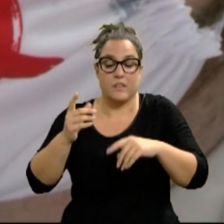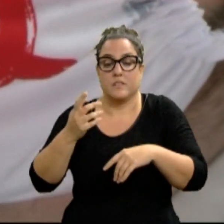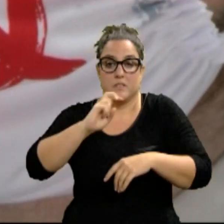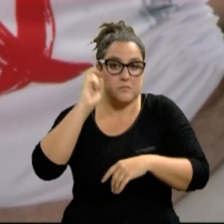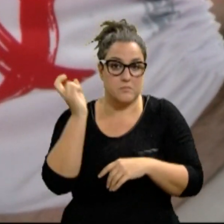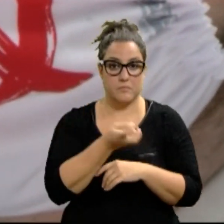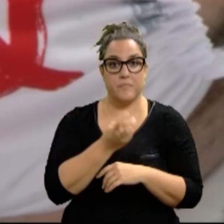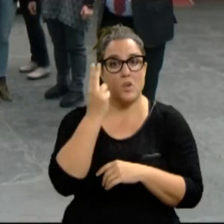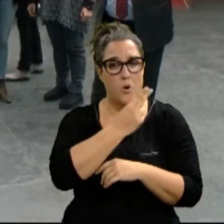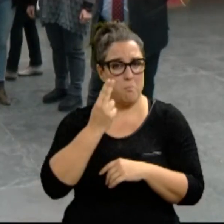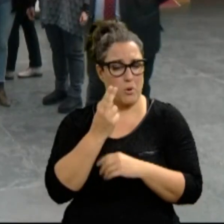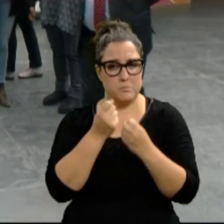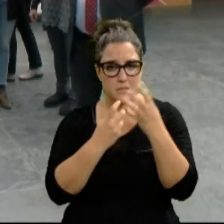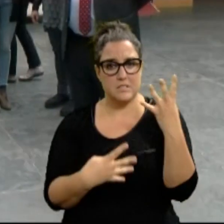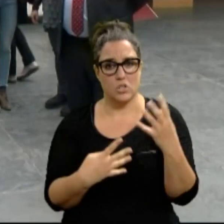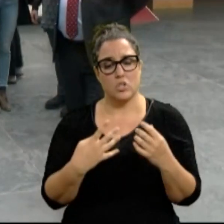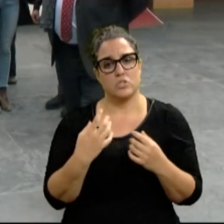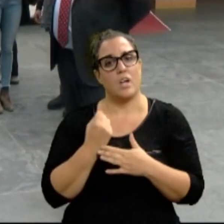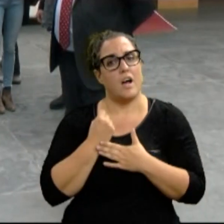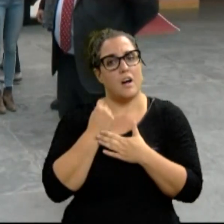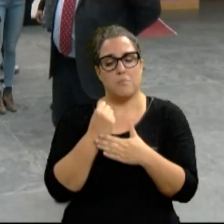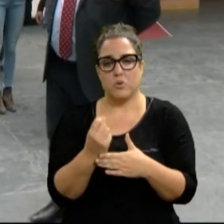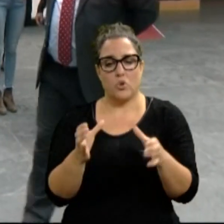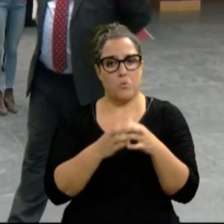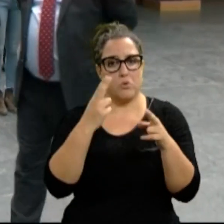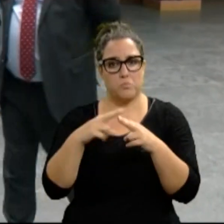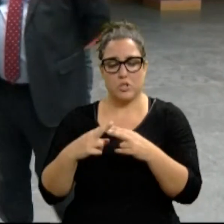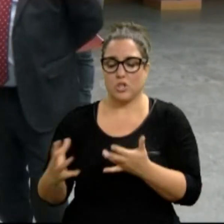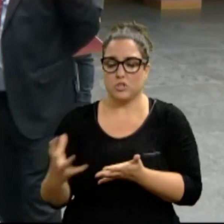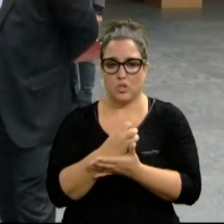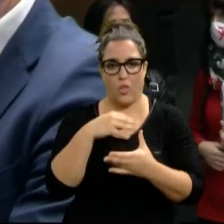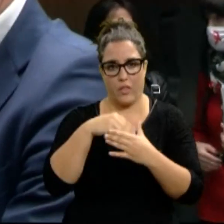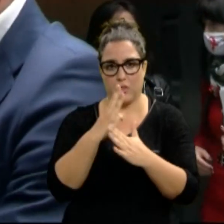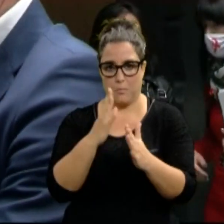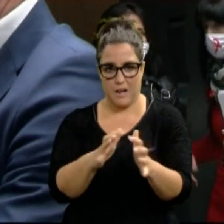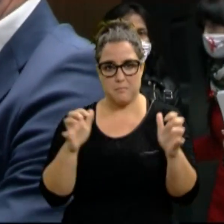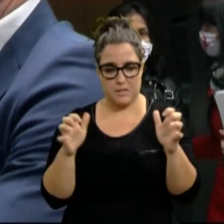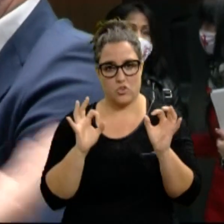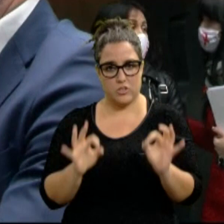Son algunos de los compromisos que cuentan con el apoyo de todos los partidos representados en la Cámara.